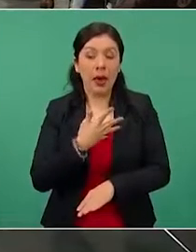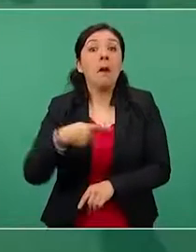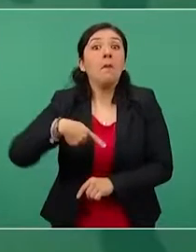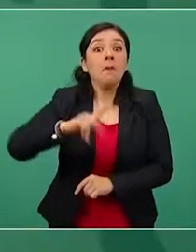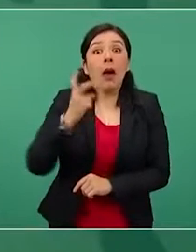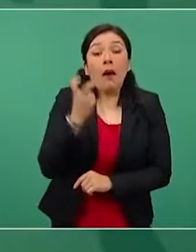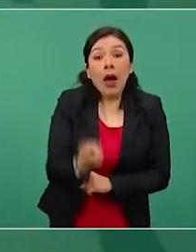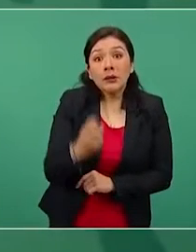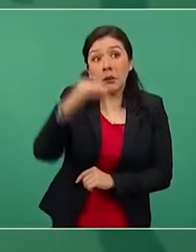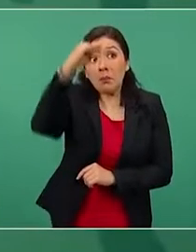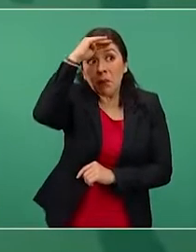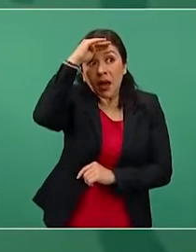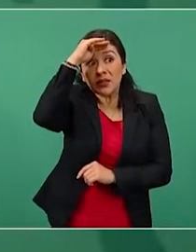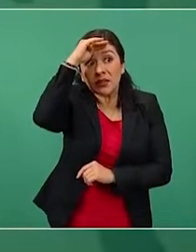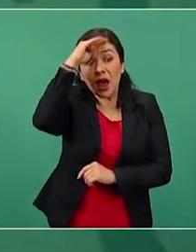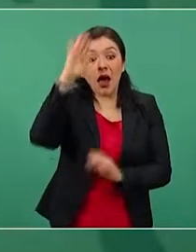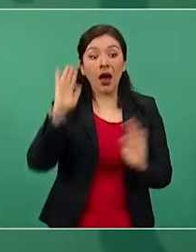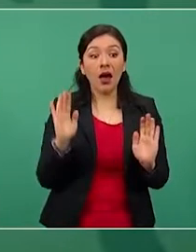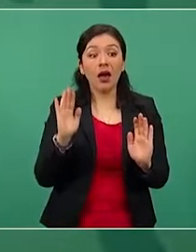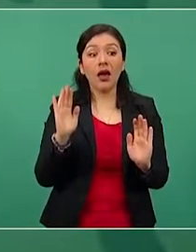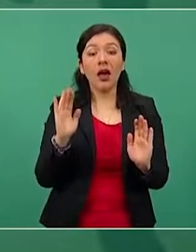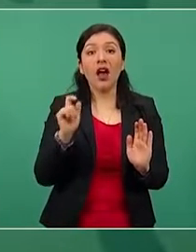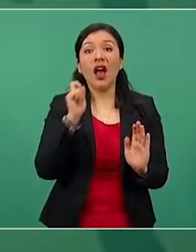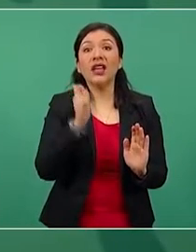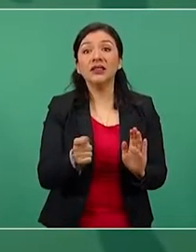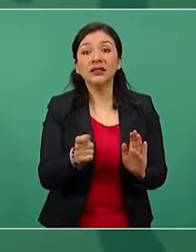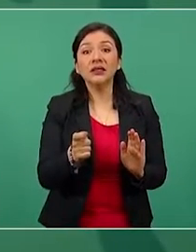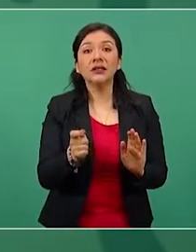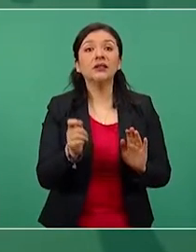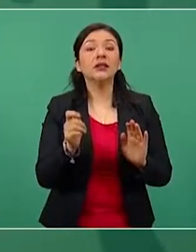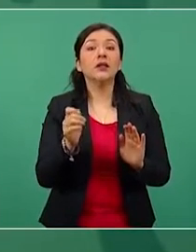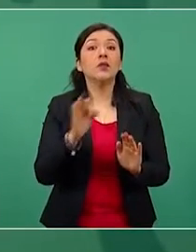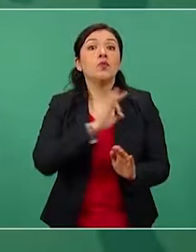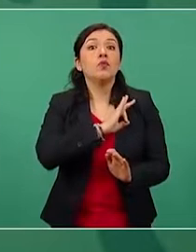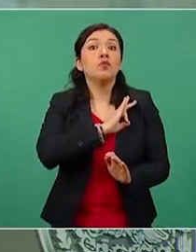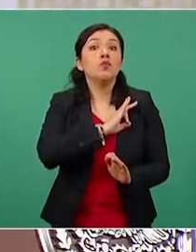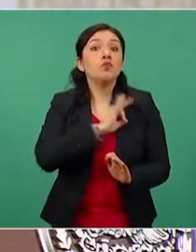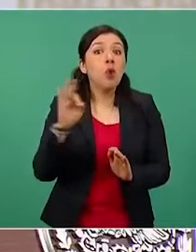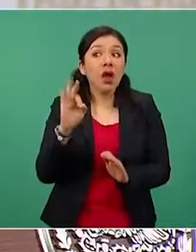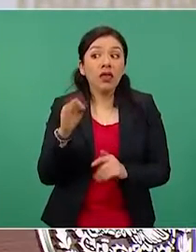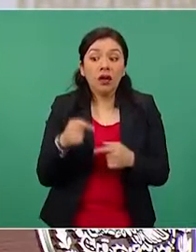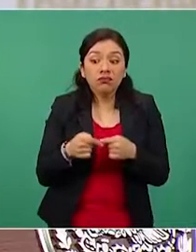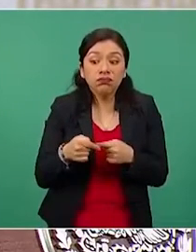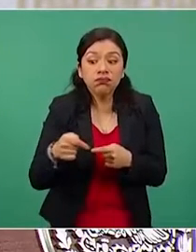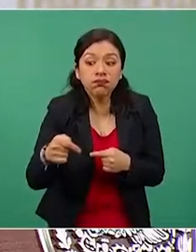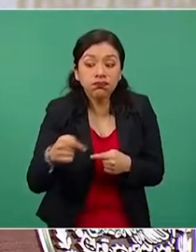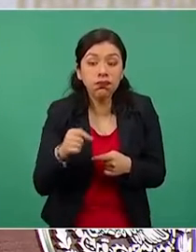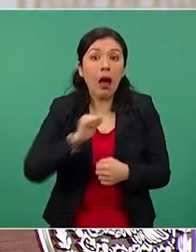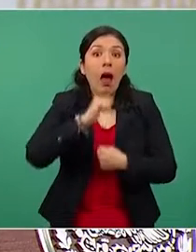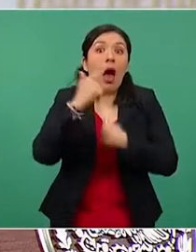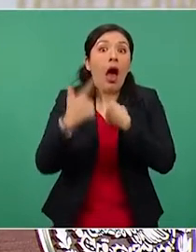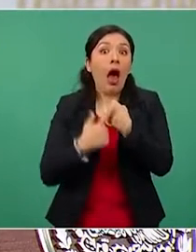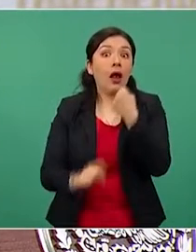pueda darse una situación especial, pero